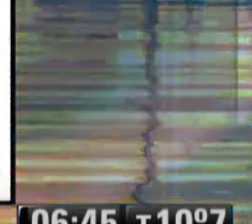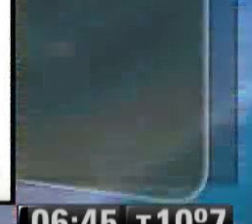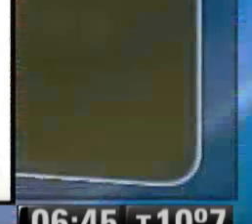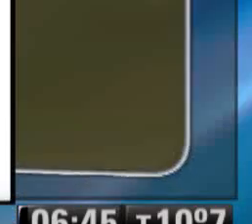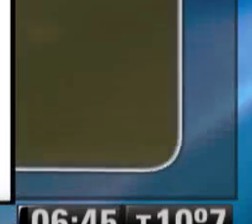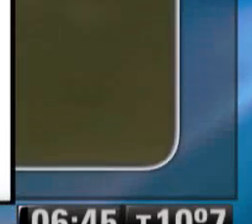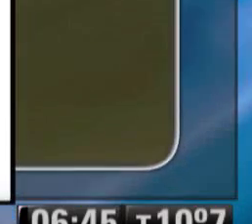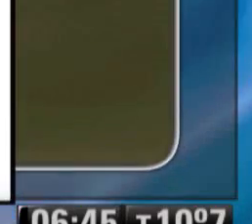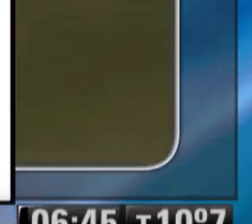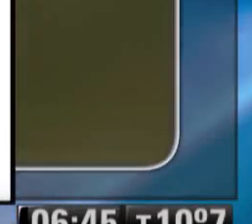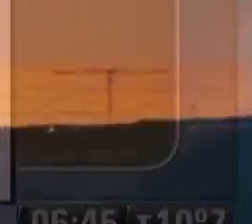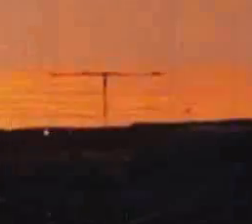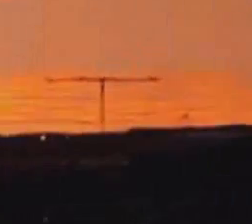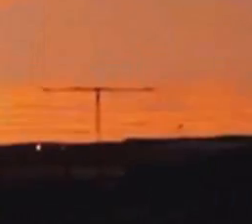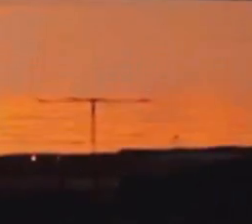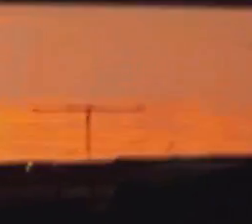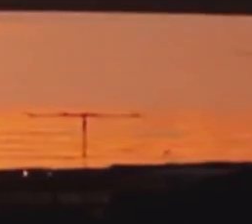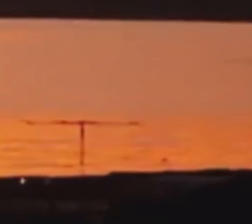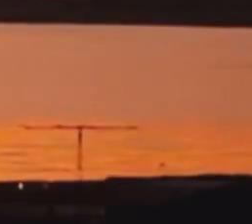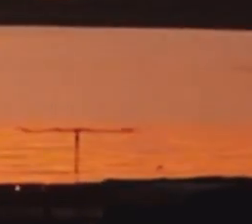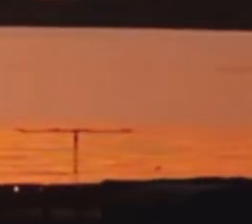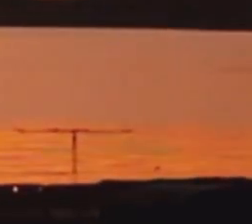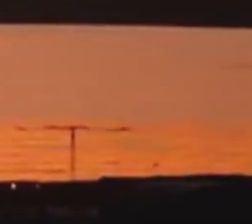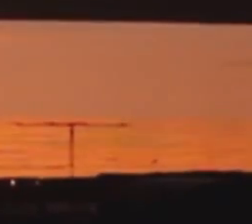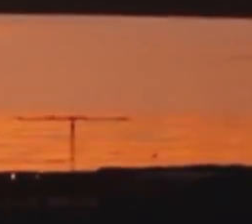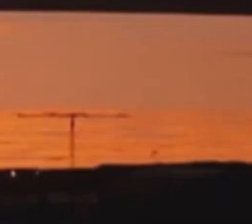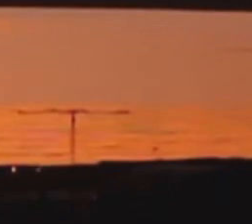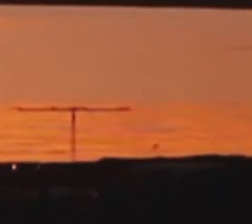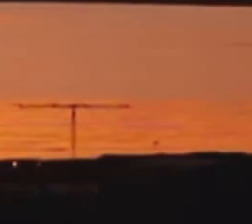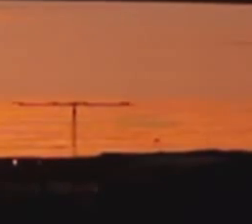mi de